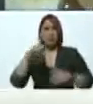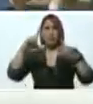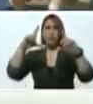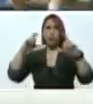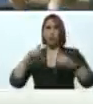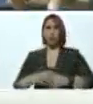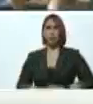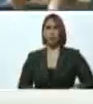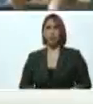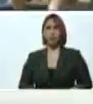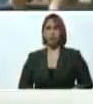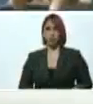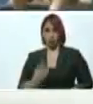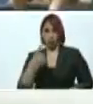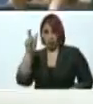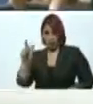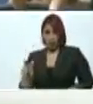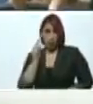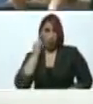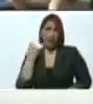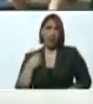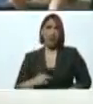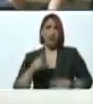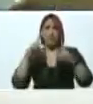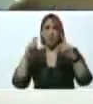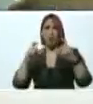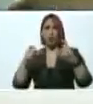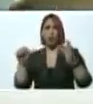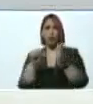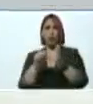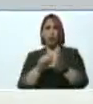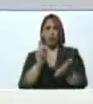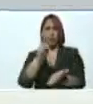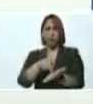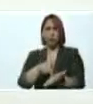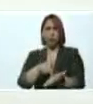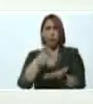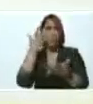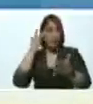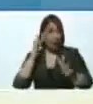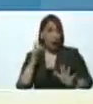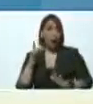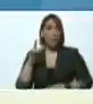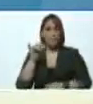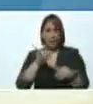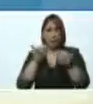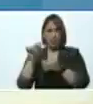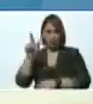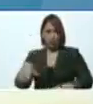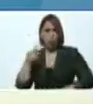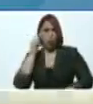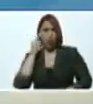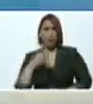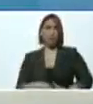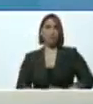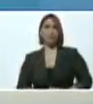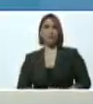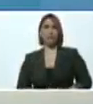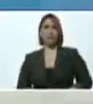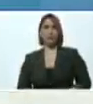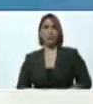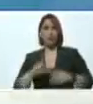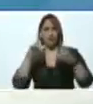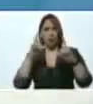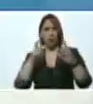de una vecina. Tiene una foto que aparezco yo y creo que ella también. Ah, vecina, esa